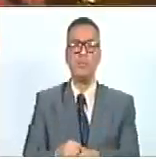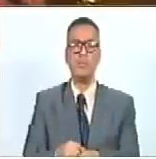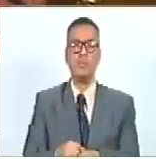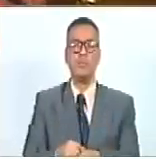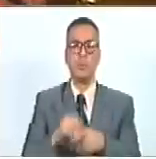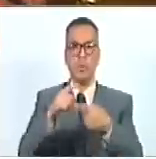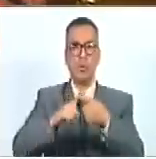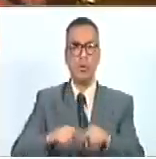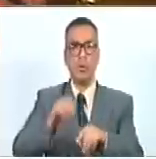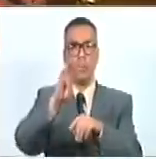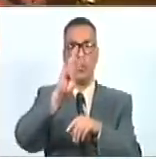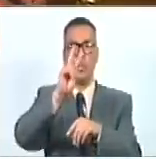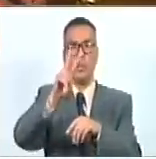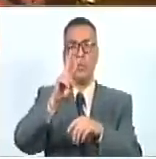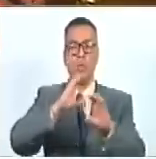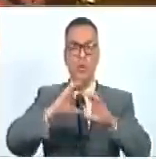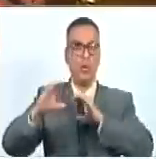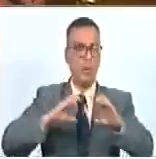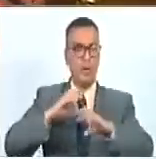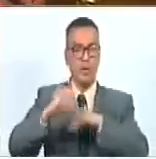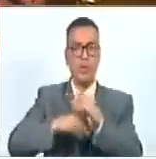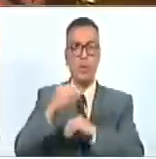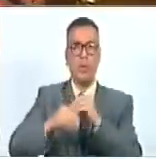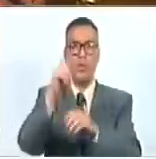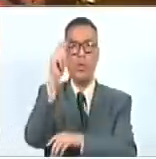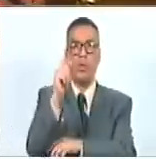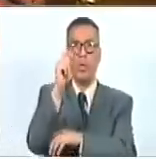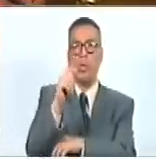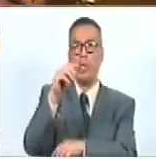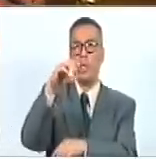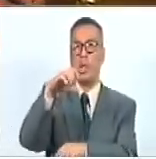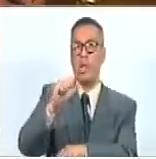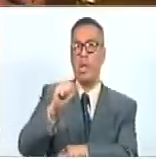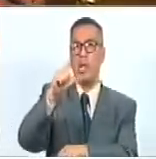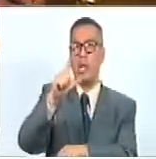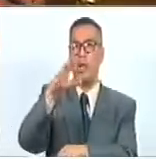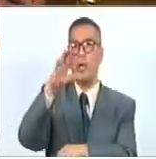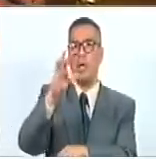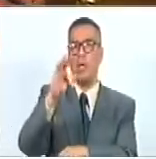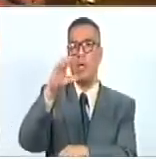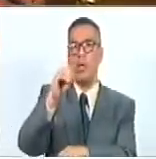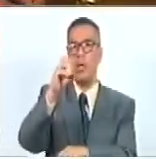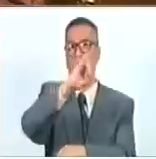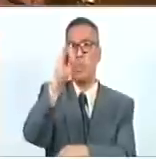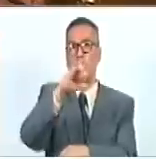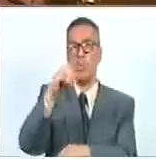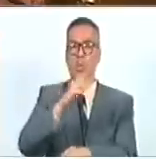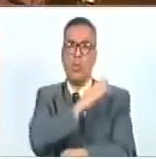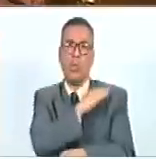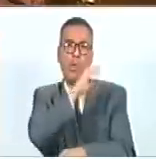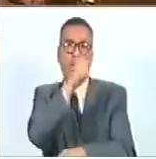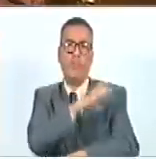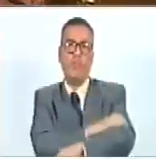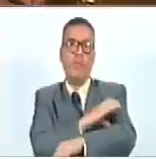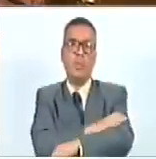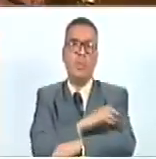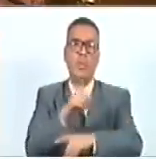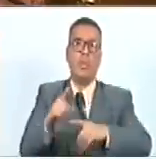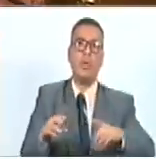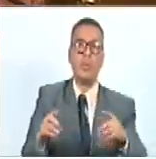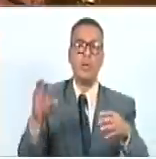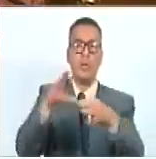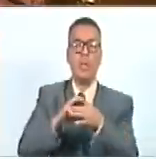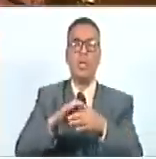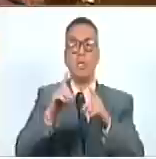Cuenta número 2. Comunicación suscrita por el diputado Alfonso Enrique Campos Jesús Ruhm, jefe de la oposición de la fracción de la